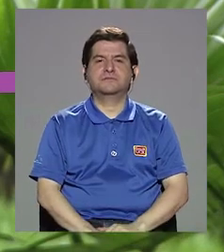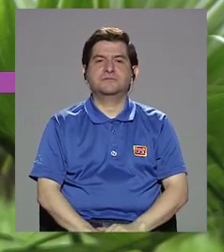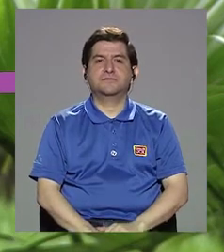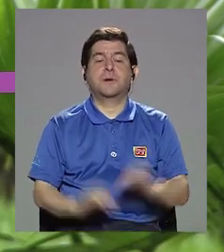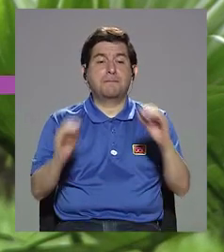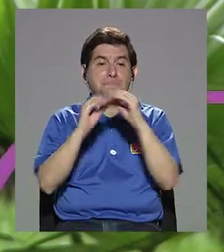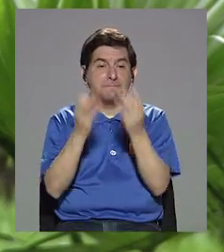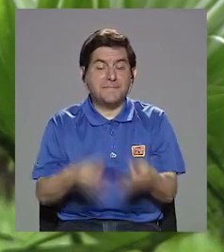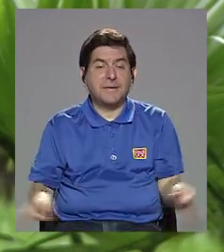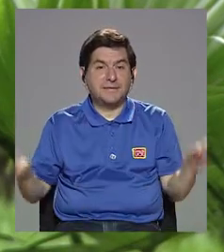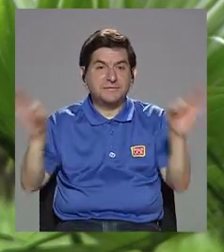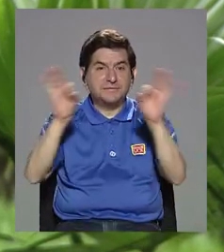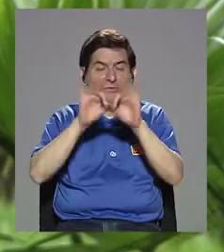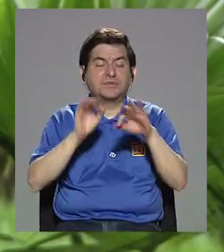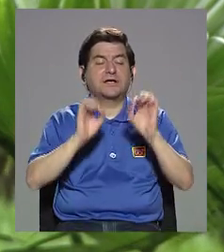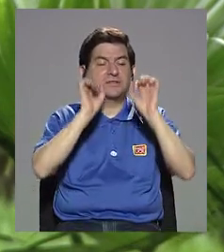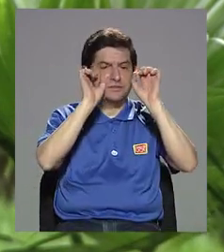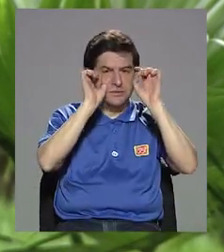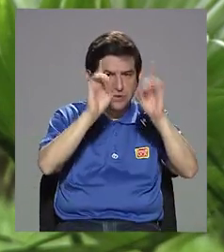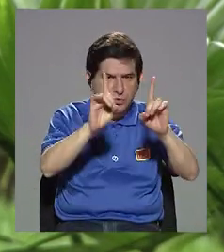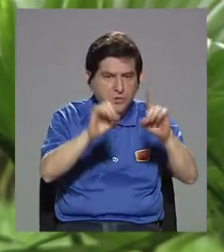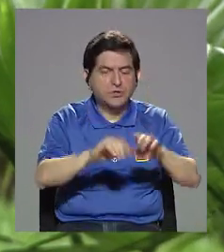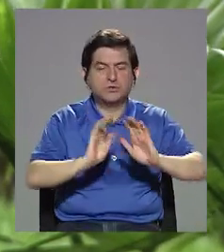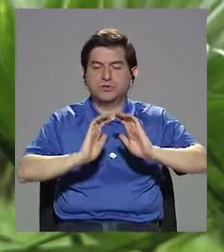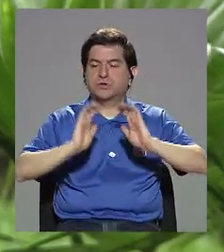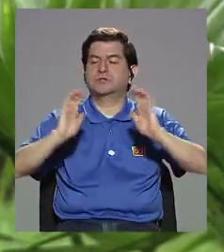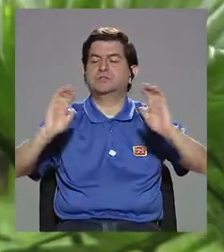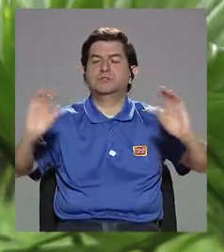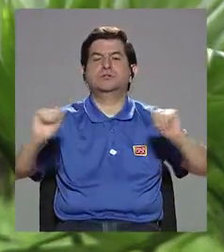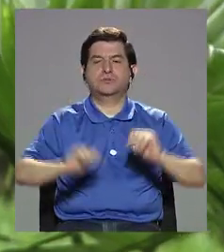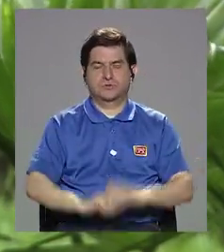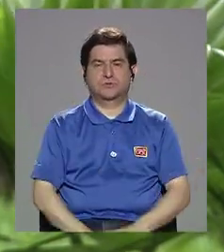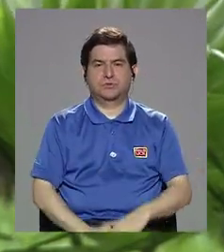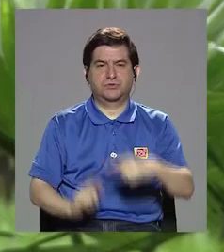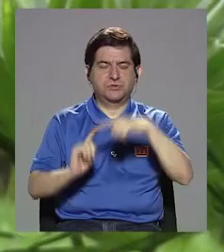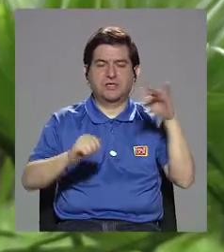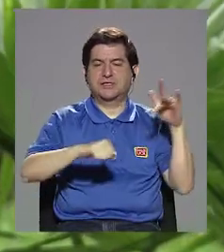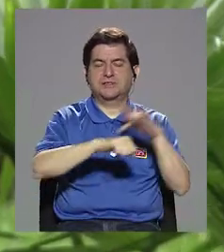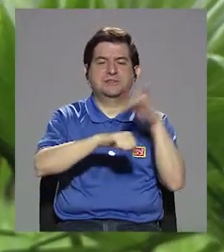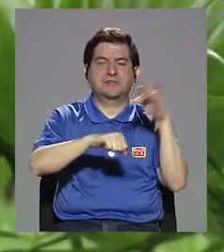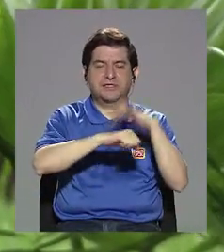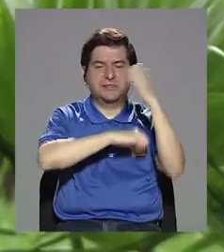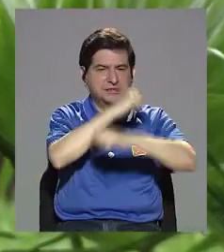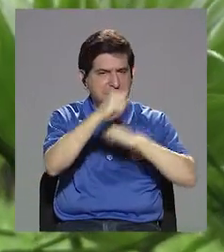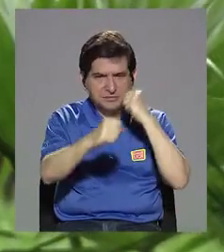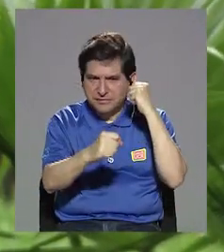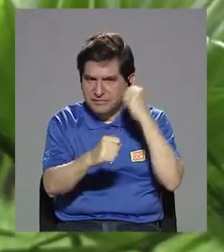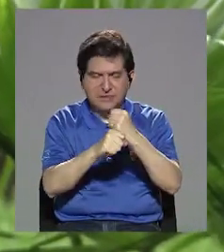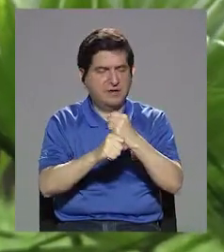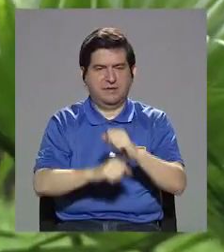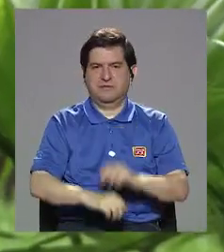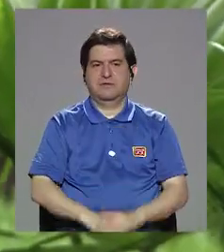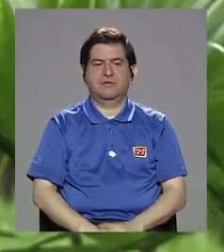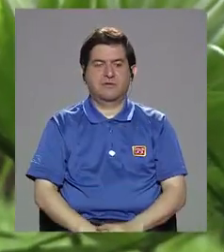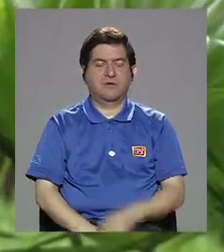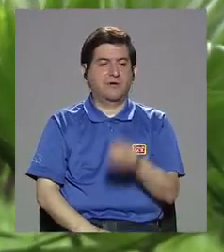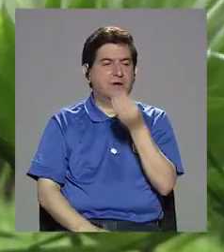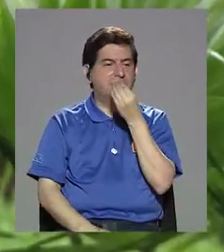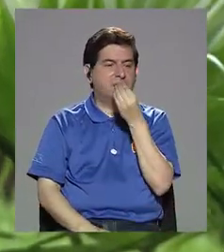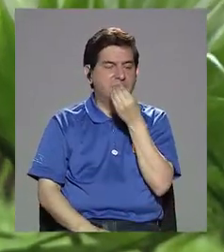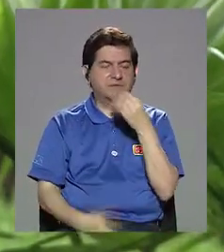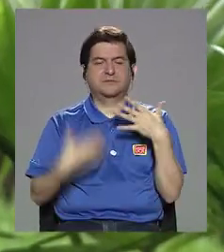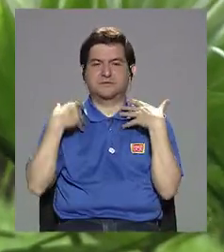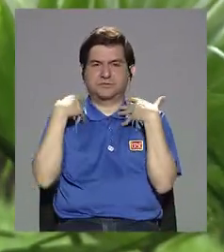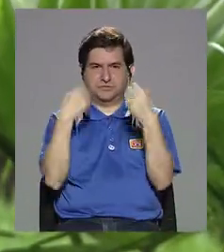Lo más importante es educar a los niños desde temprana edad a una